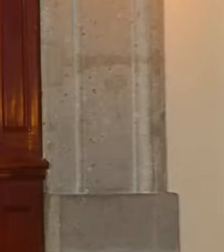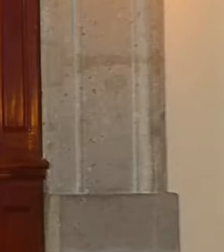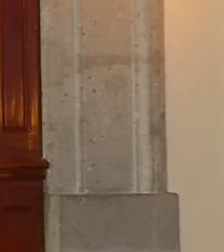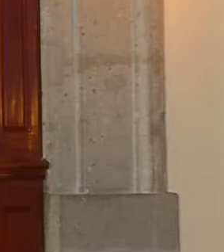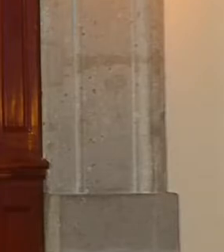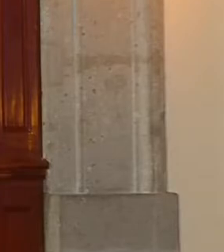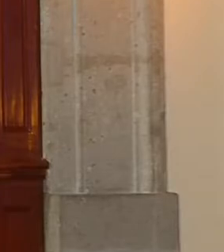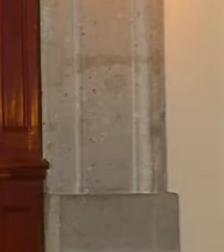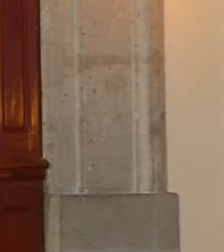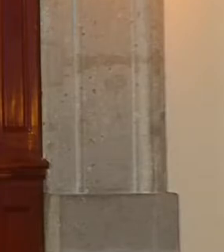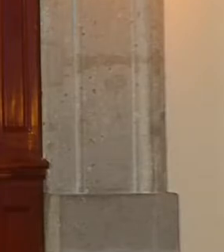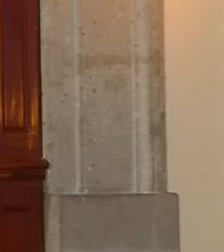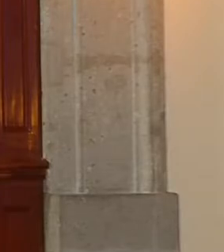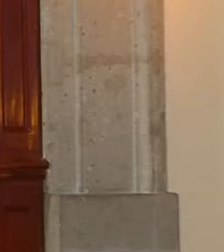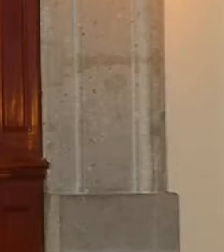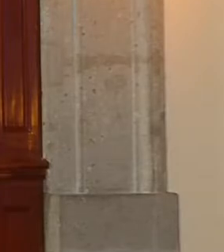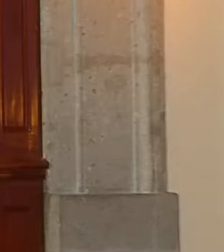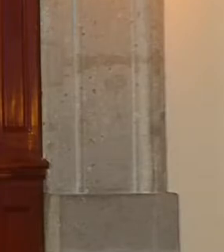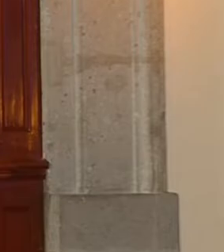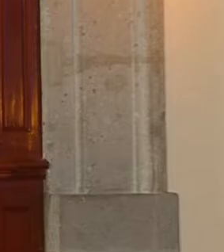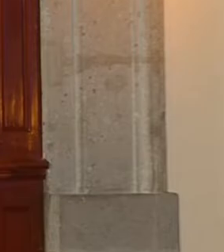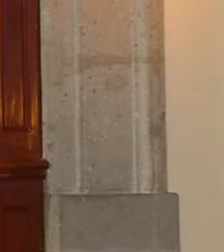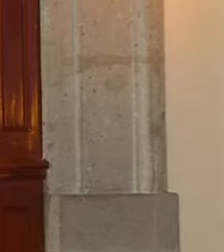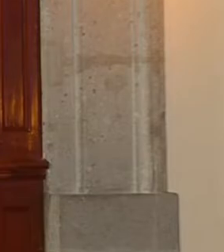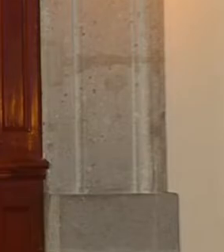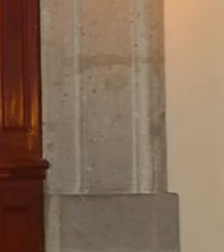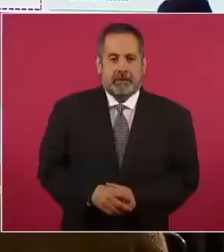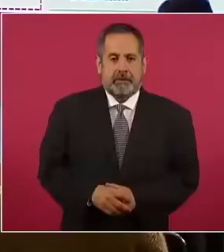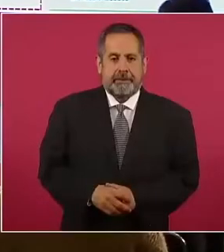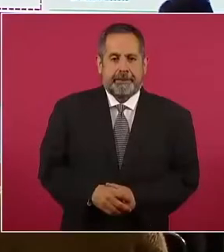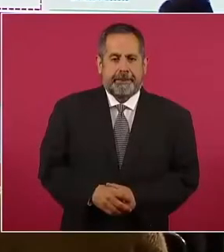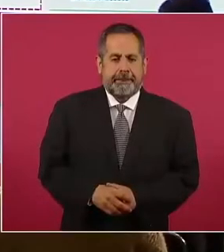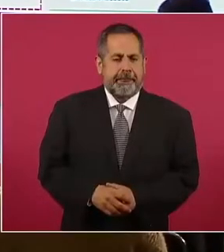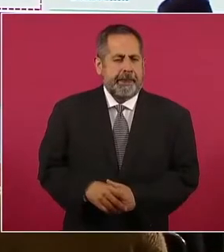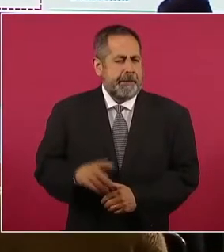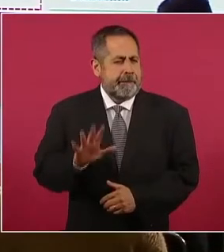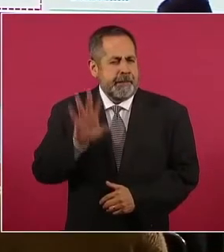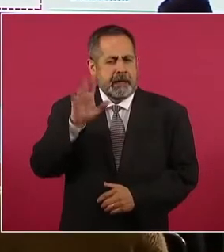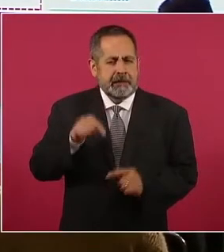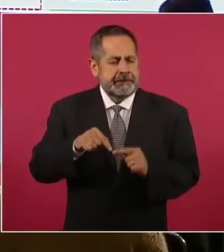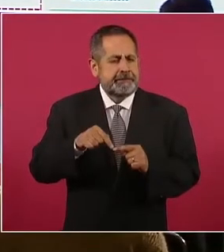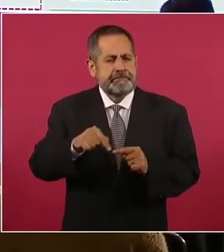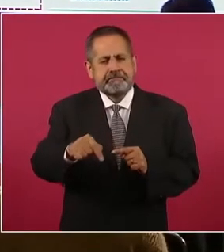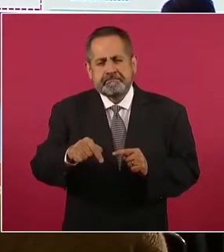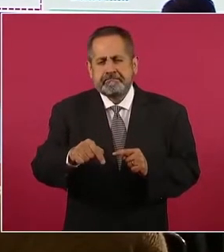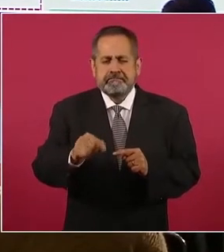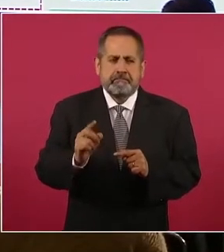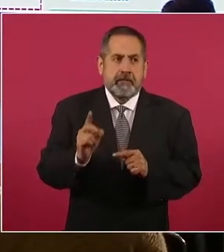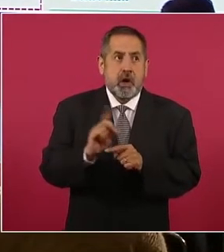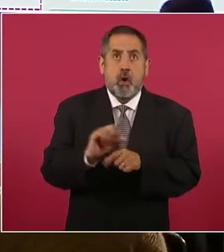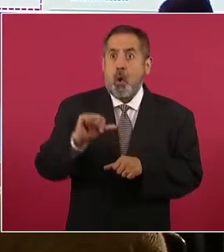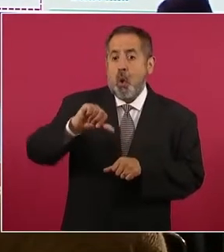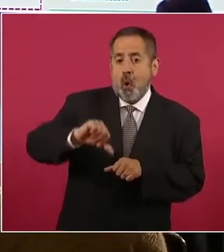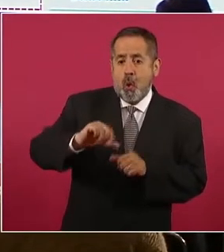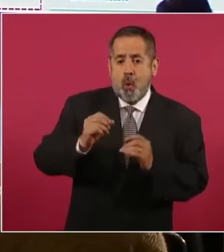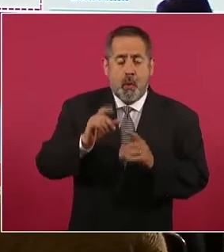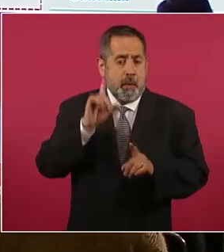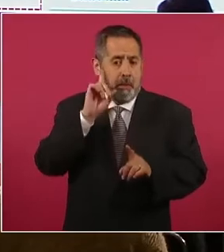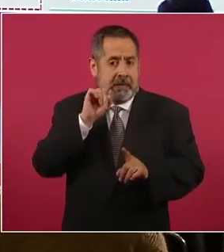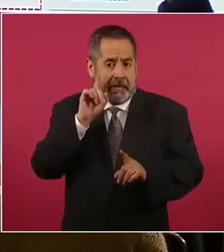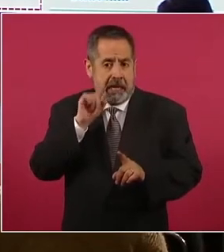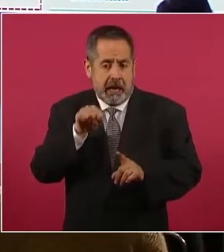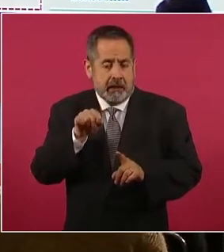que ya está concertada y se prevé que entre el día de hoy, mañana,